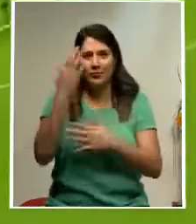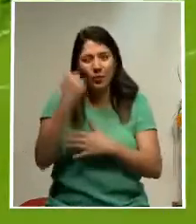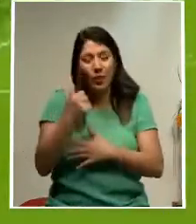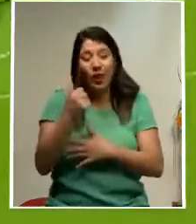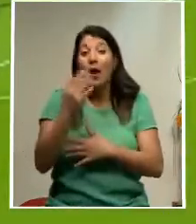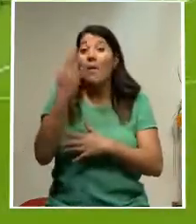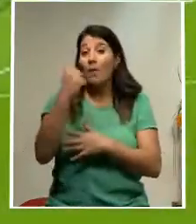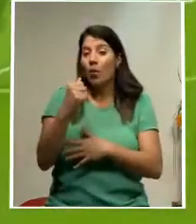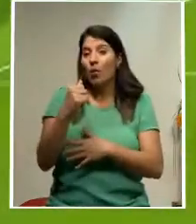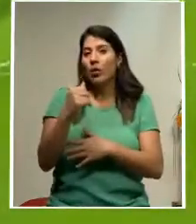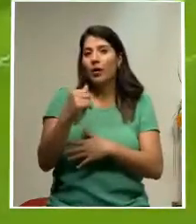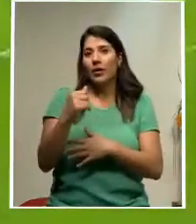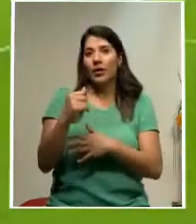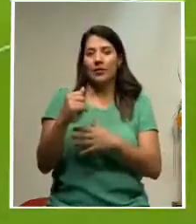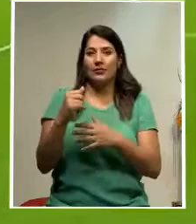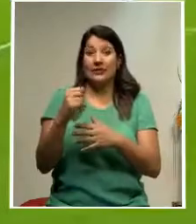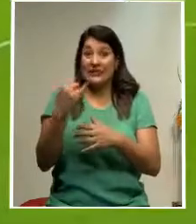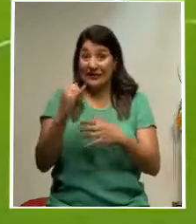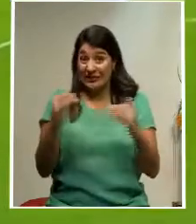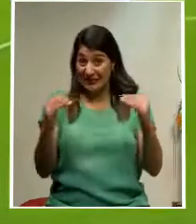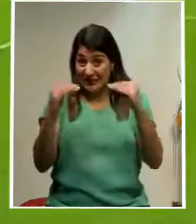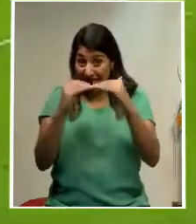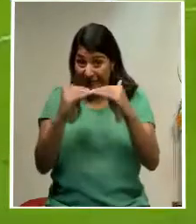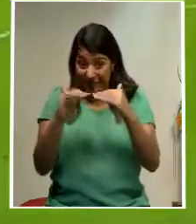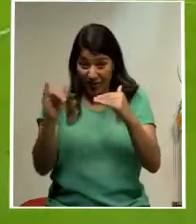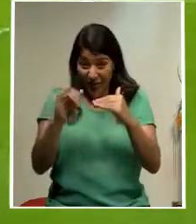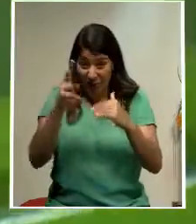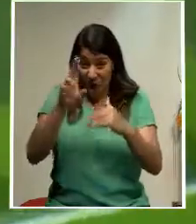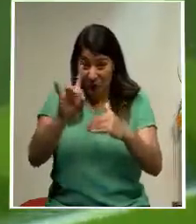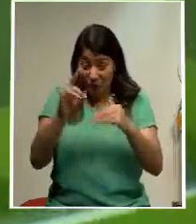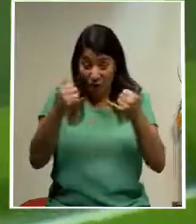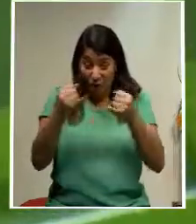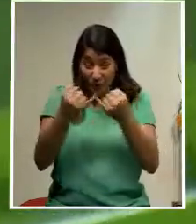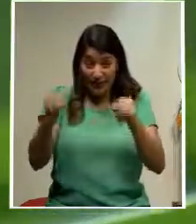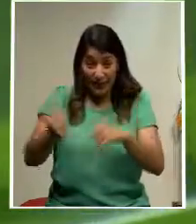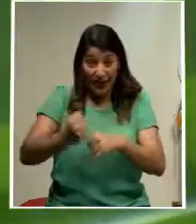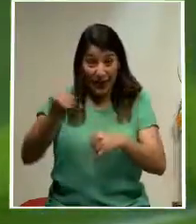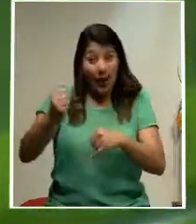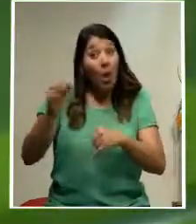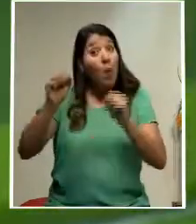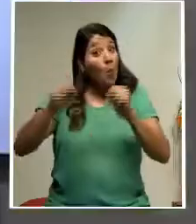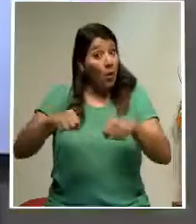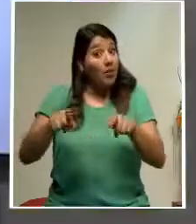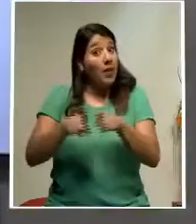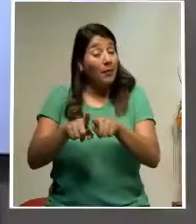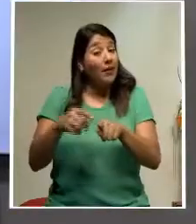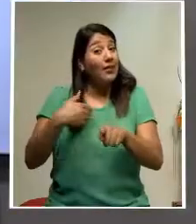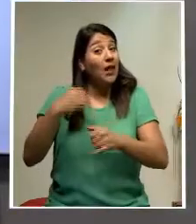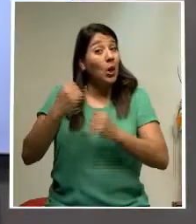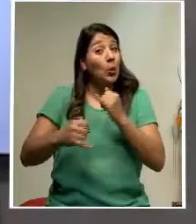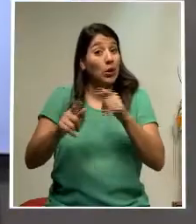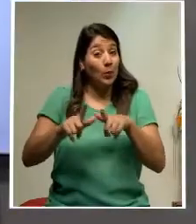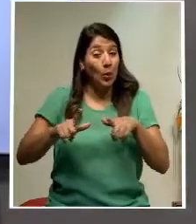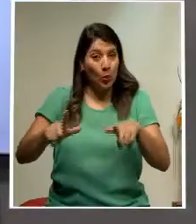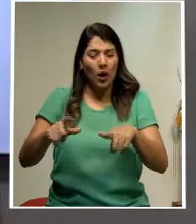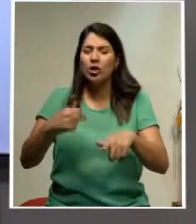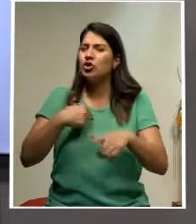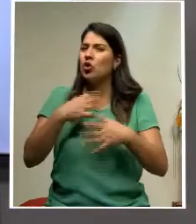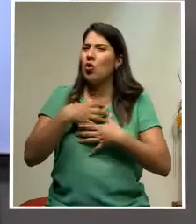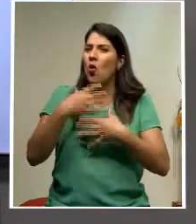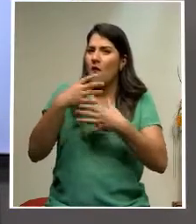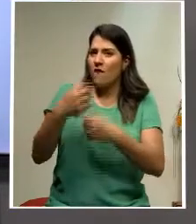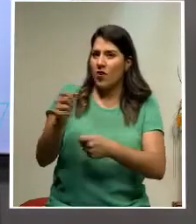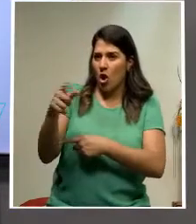además de igualar esta racha negativa, podría quedarse sumido en el sótano del campeonato. Confío plenamente en los muchachos,